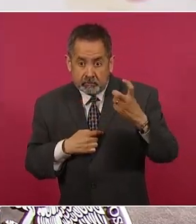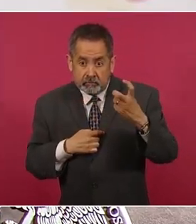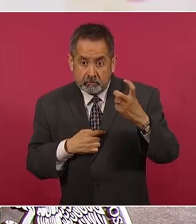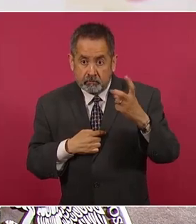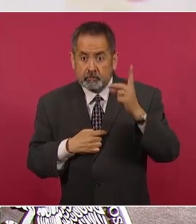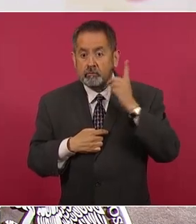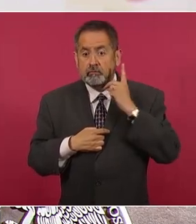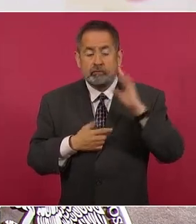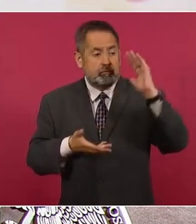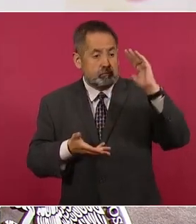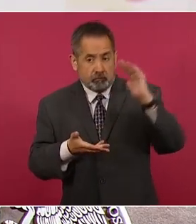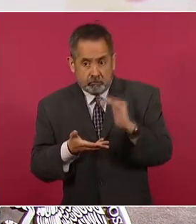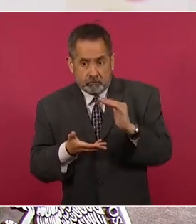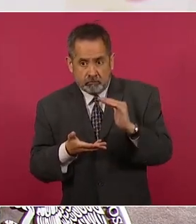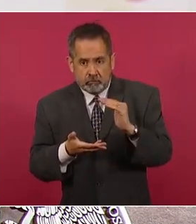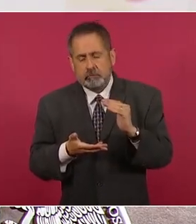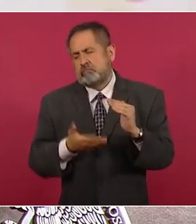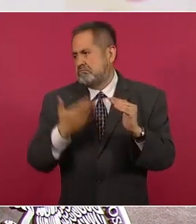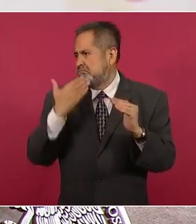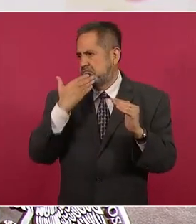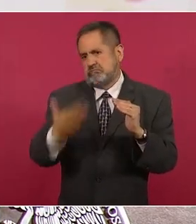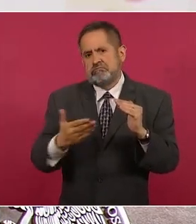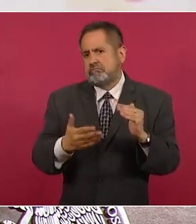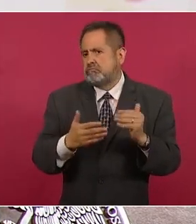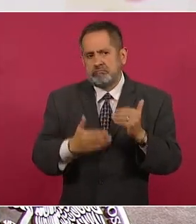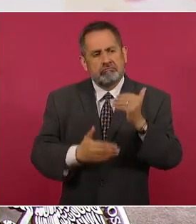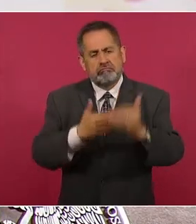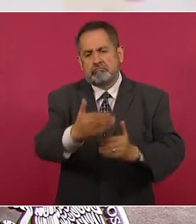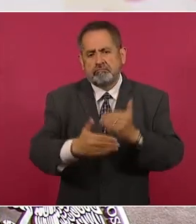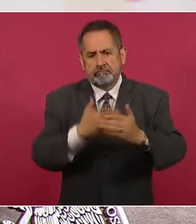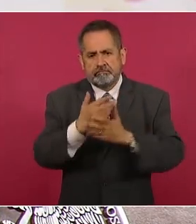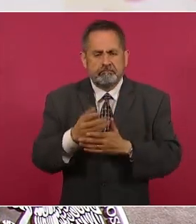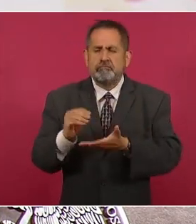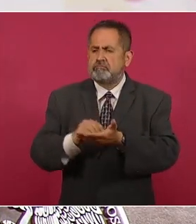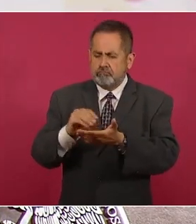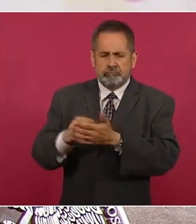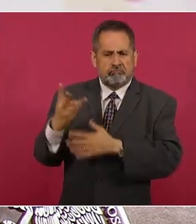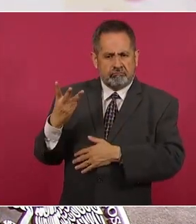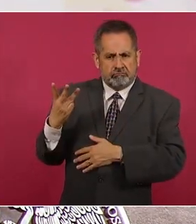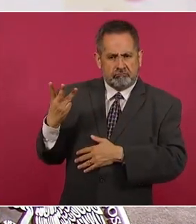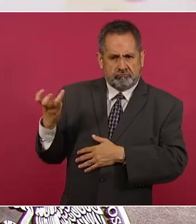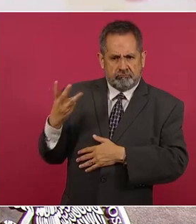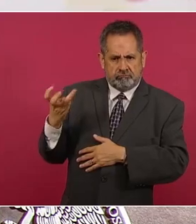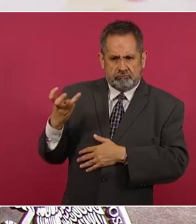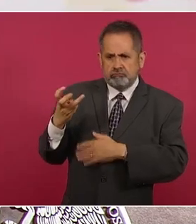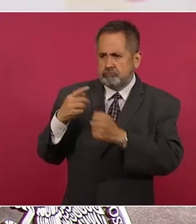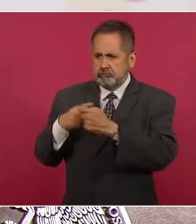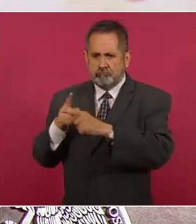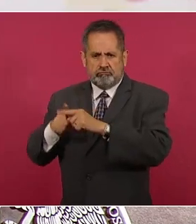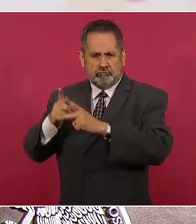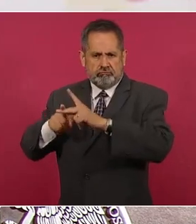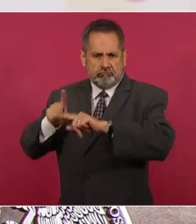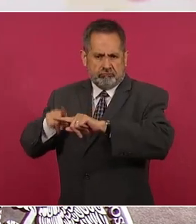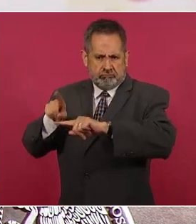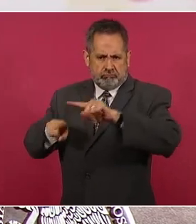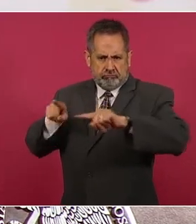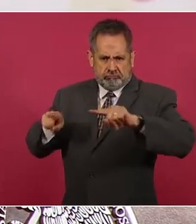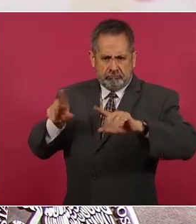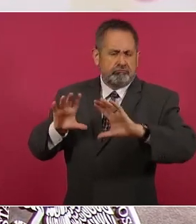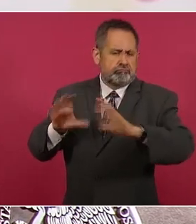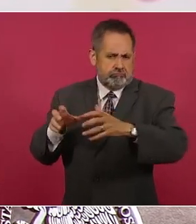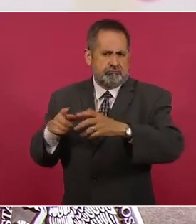Congreso de la Unión es un avance fundamental, manteniendo evidentemente la pluralidad que requiere el país.